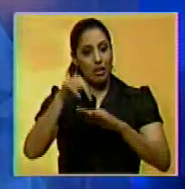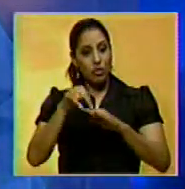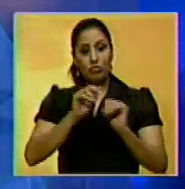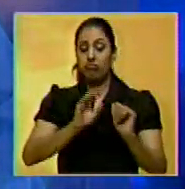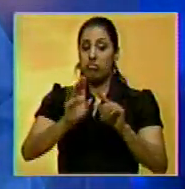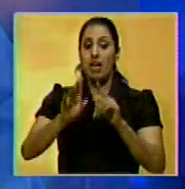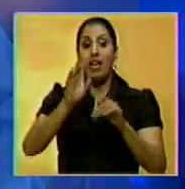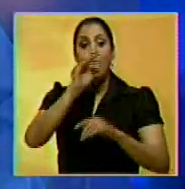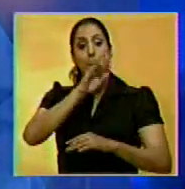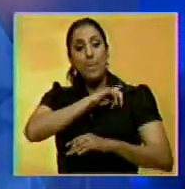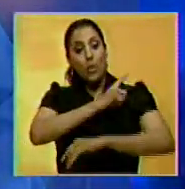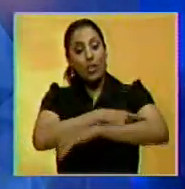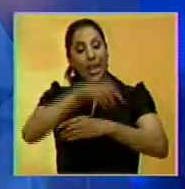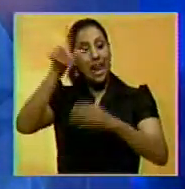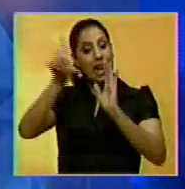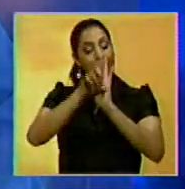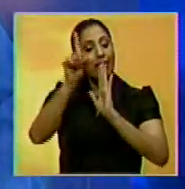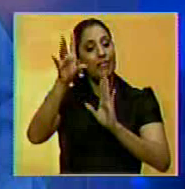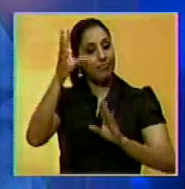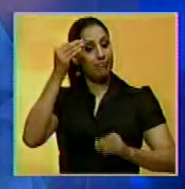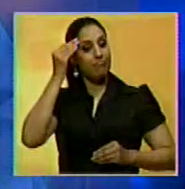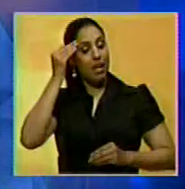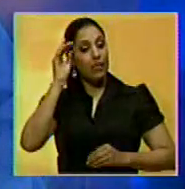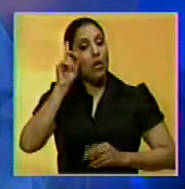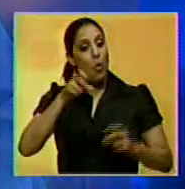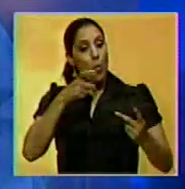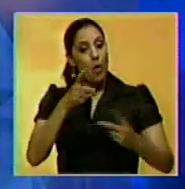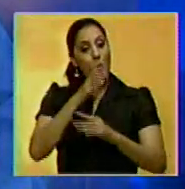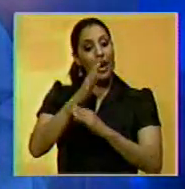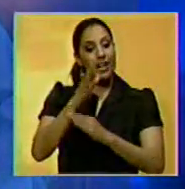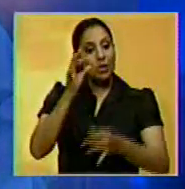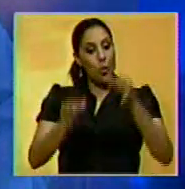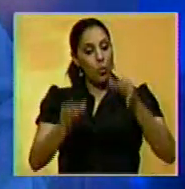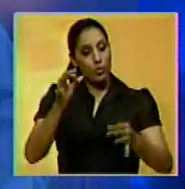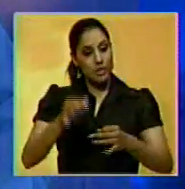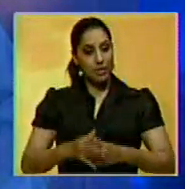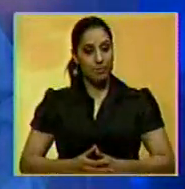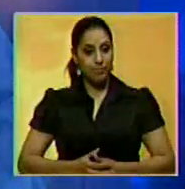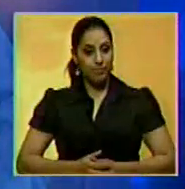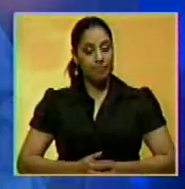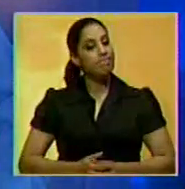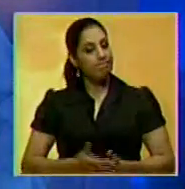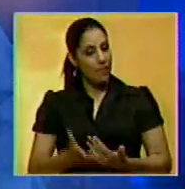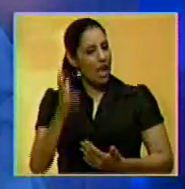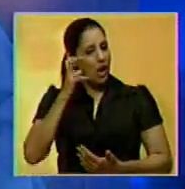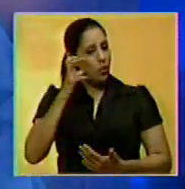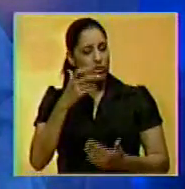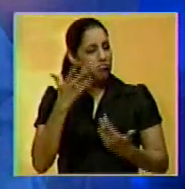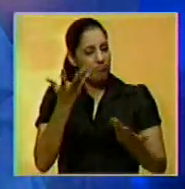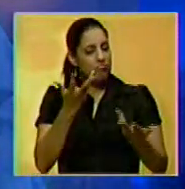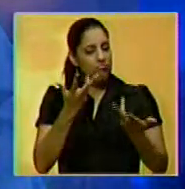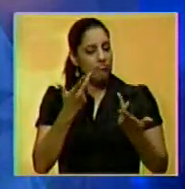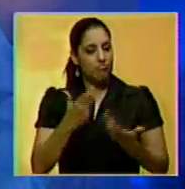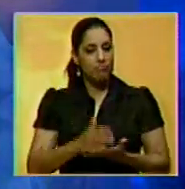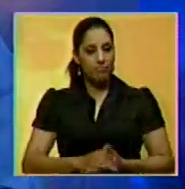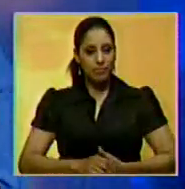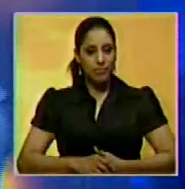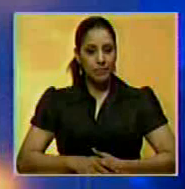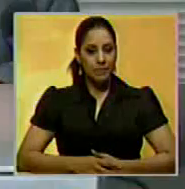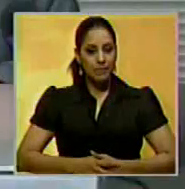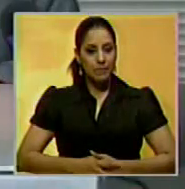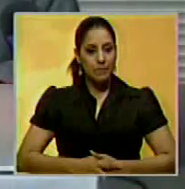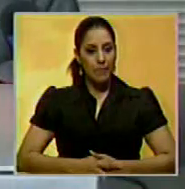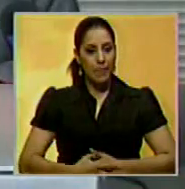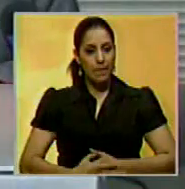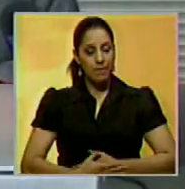Exhortó al Poder Legislativo a recapacitar y acatar las sentencias del Tribunal Supremo de Justicia. Escuchemos parte de lo que fueron sus declaraciones.